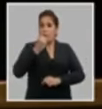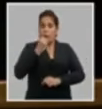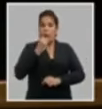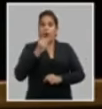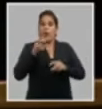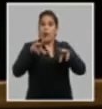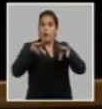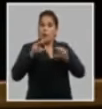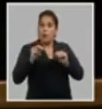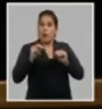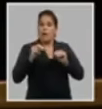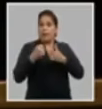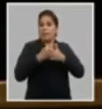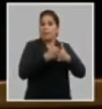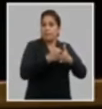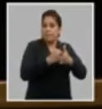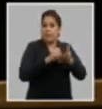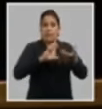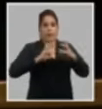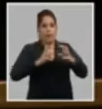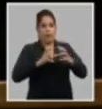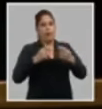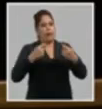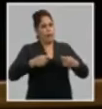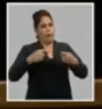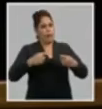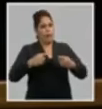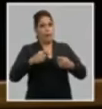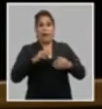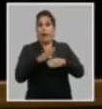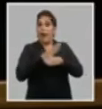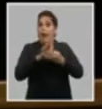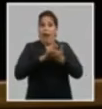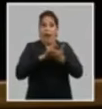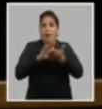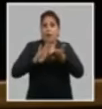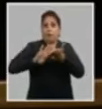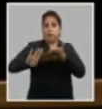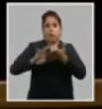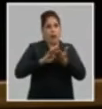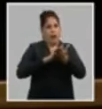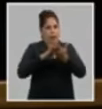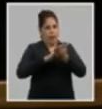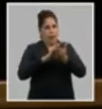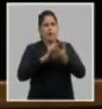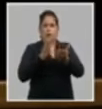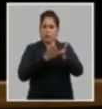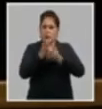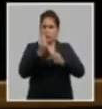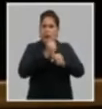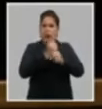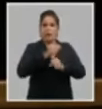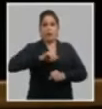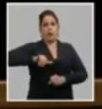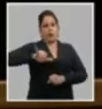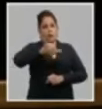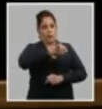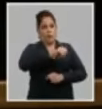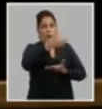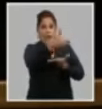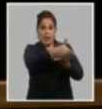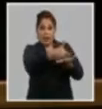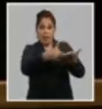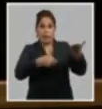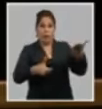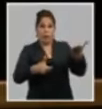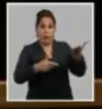aplicación de terapias de choque y por tanto nadie quedará desamparado. El informe